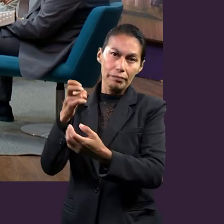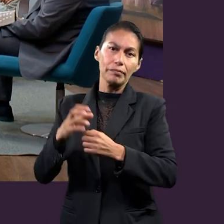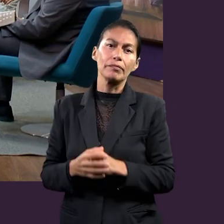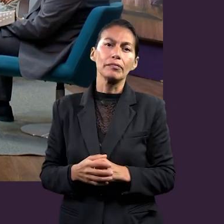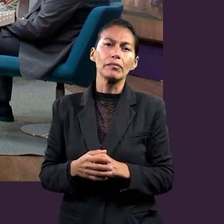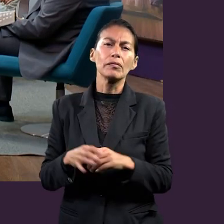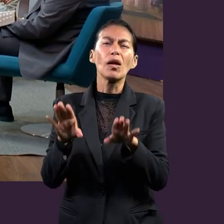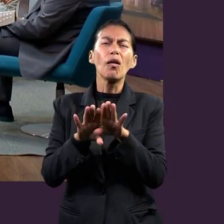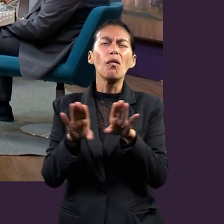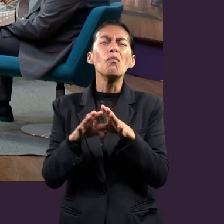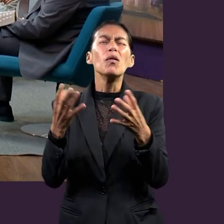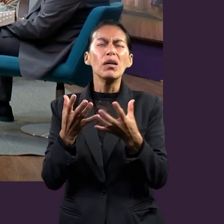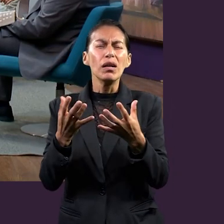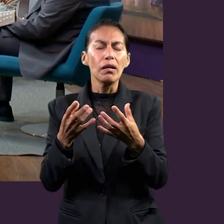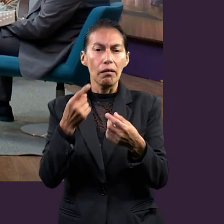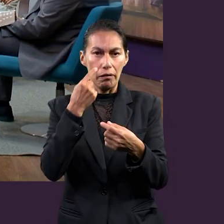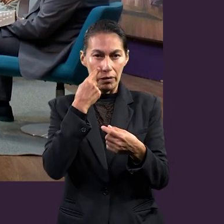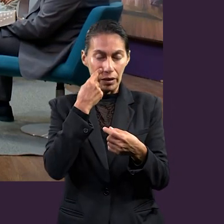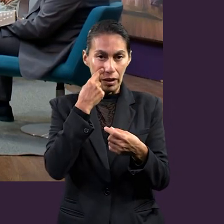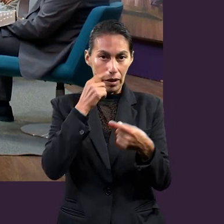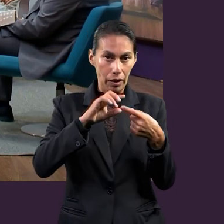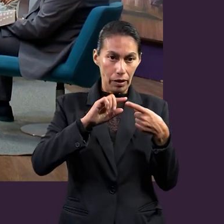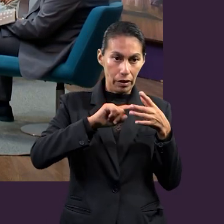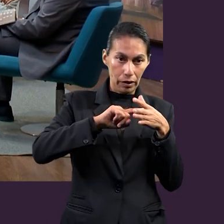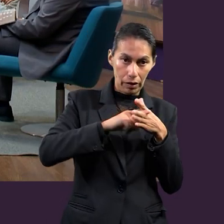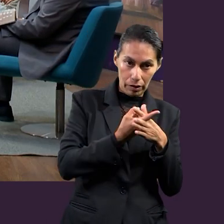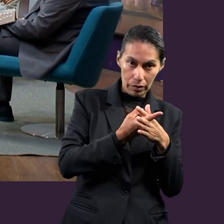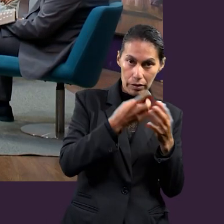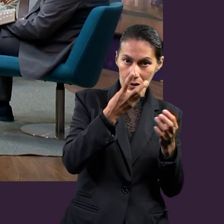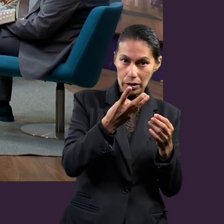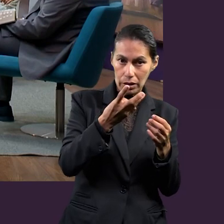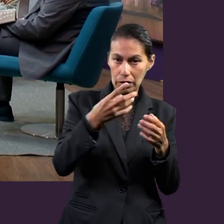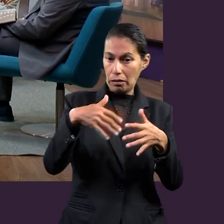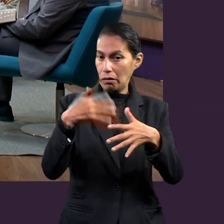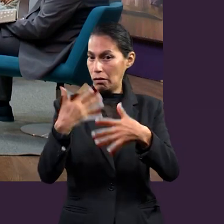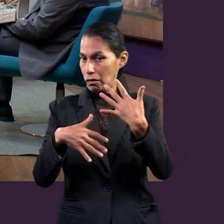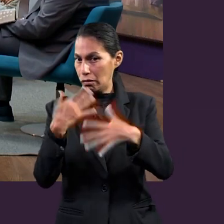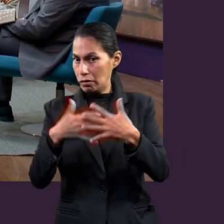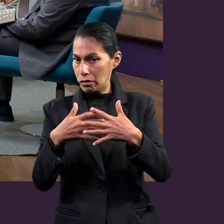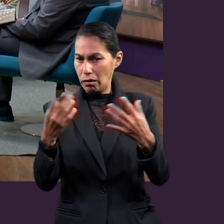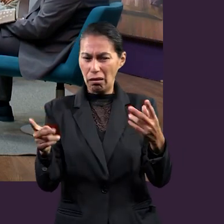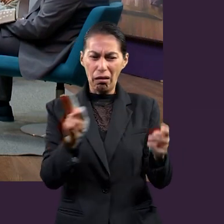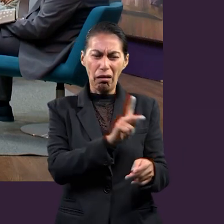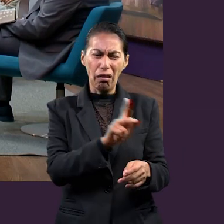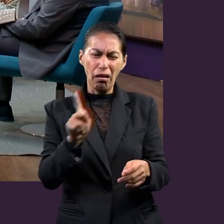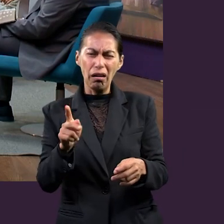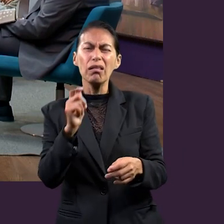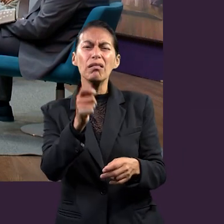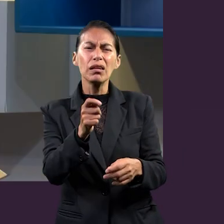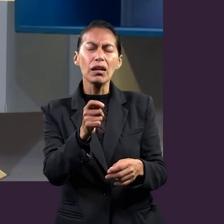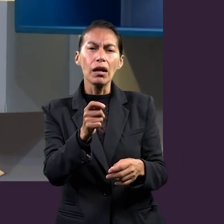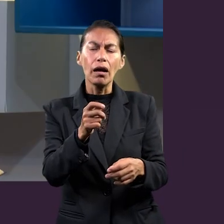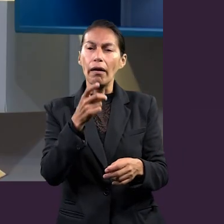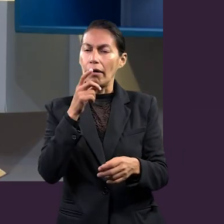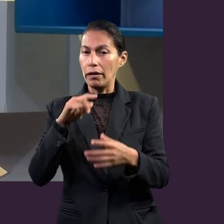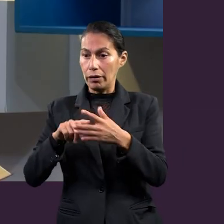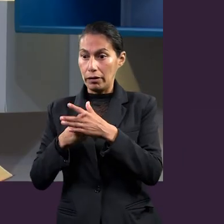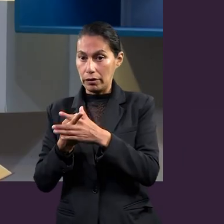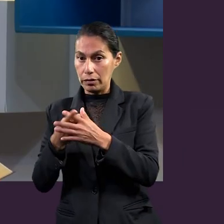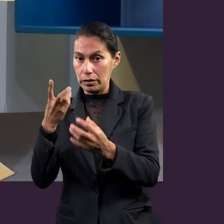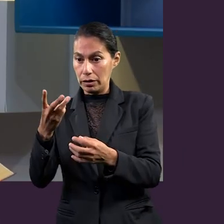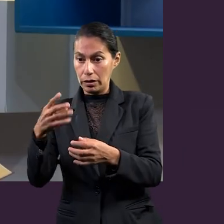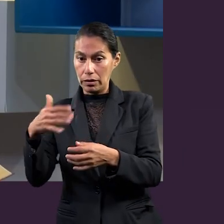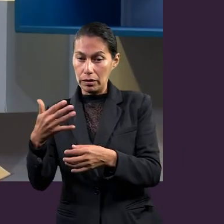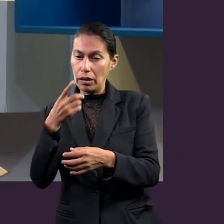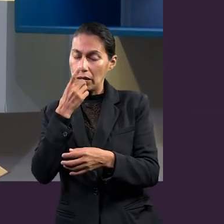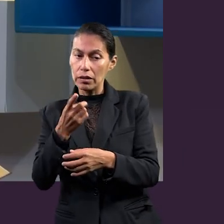¿Cómo podemos conectar eso? ¿Qué dice ella con Génesis 3.15? Génesis 3.15 dice, y pondré en amistad entre ti